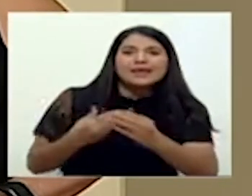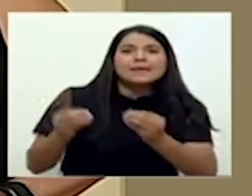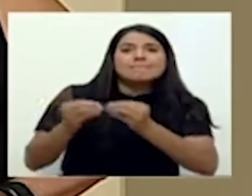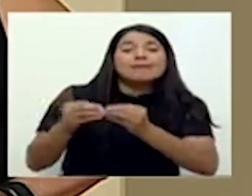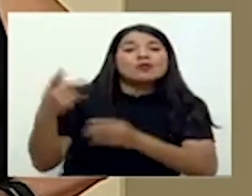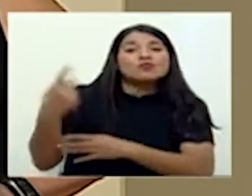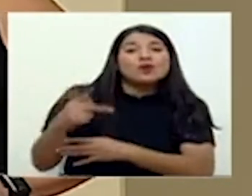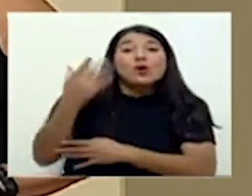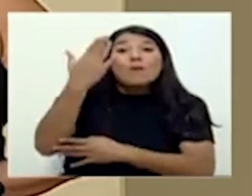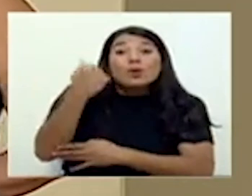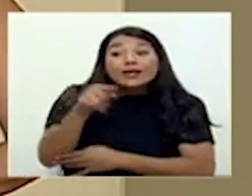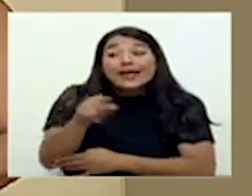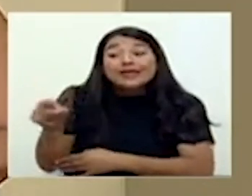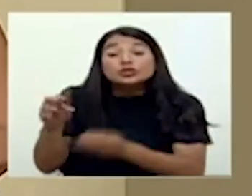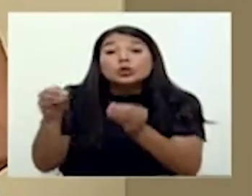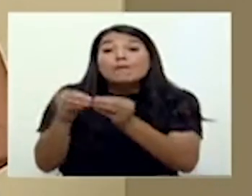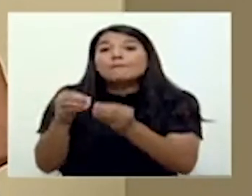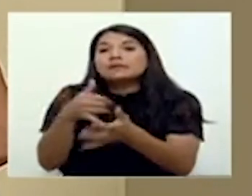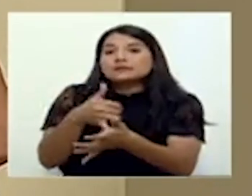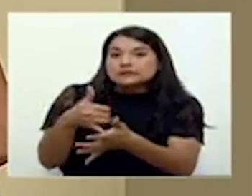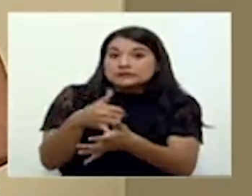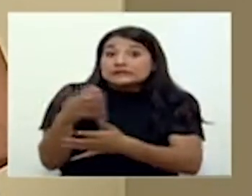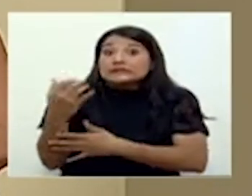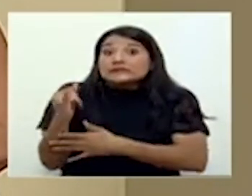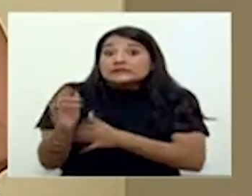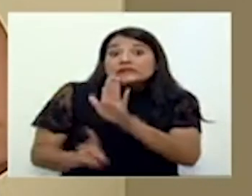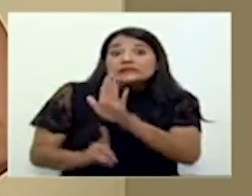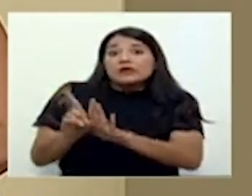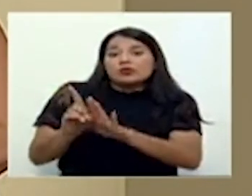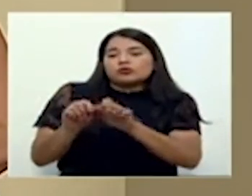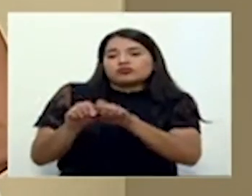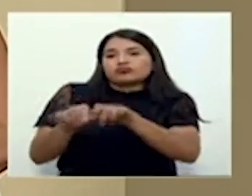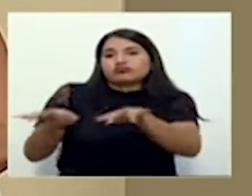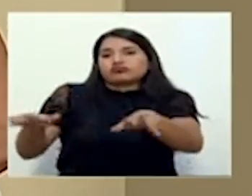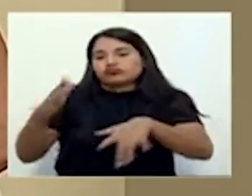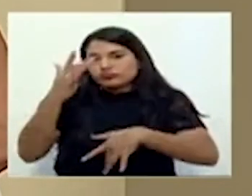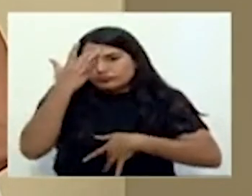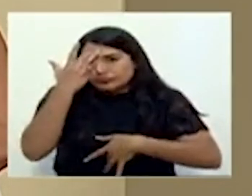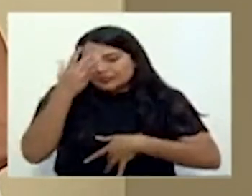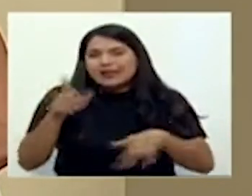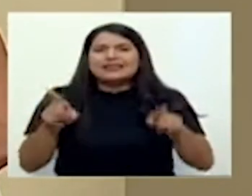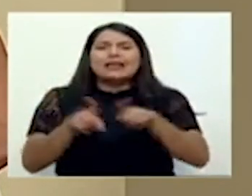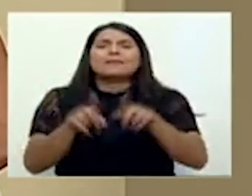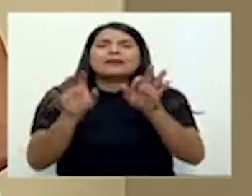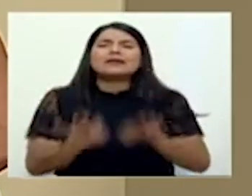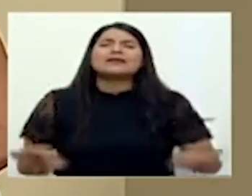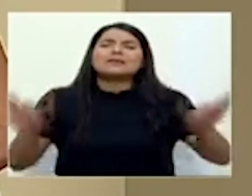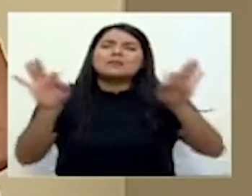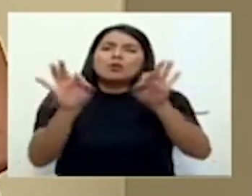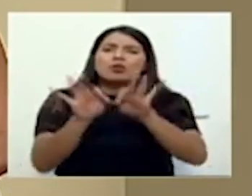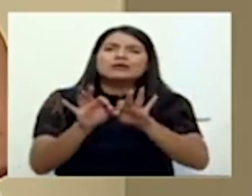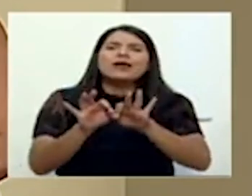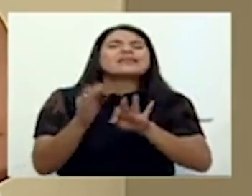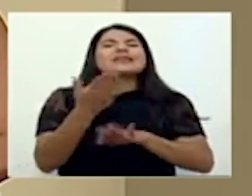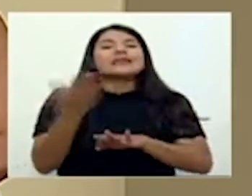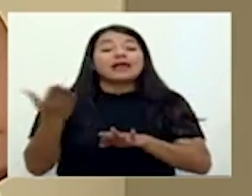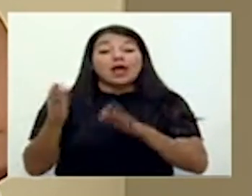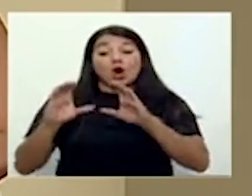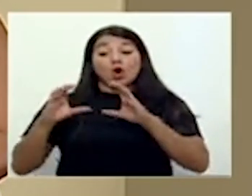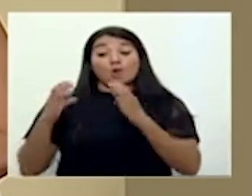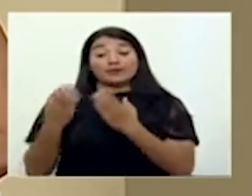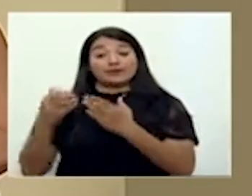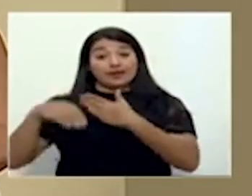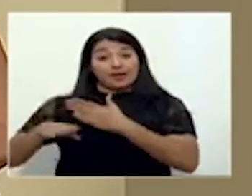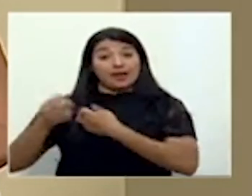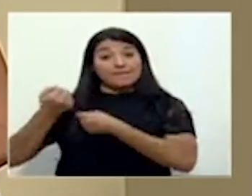vulnerables en caso de un posible brote. También es importante que los comités municipales de emergencia